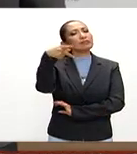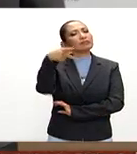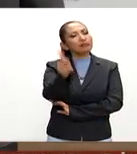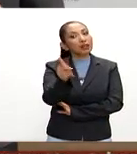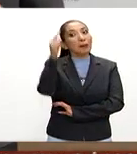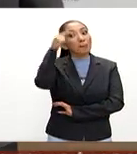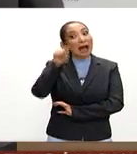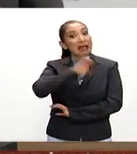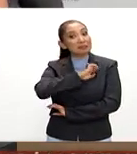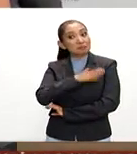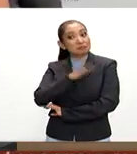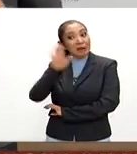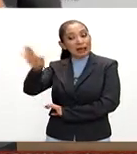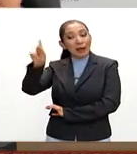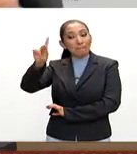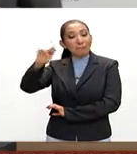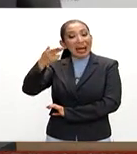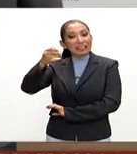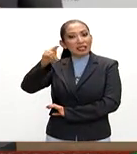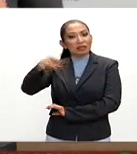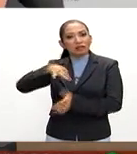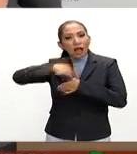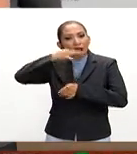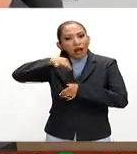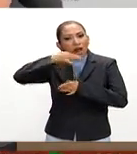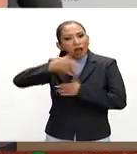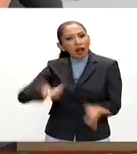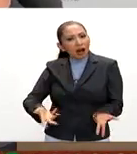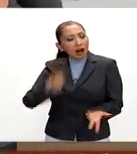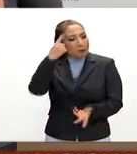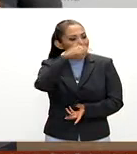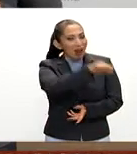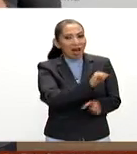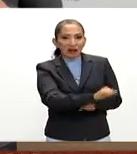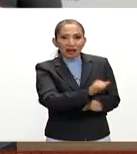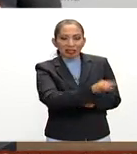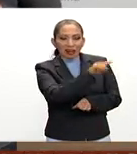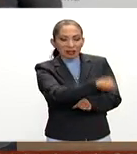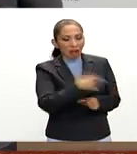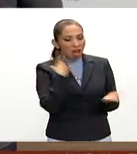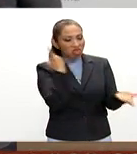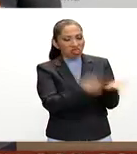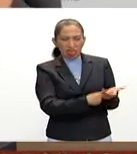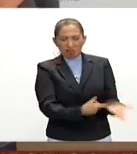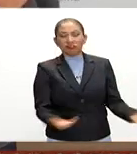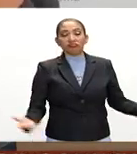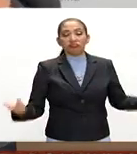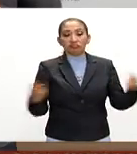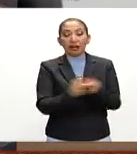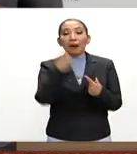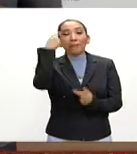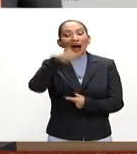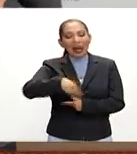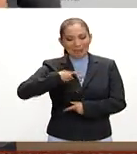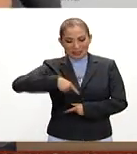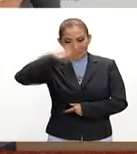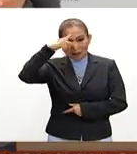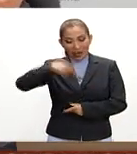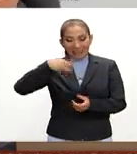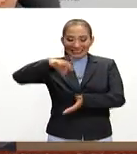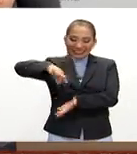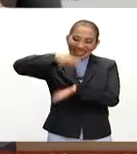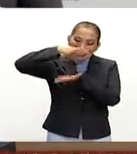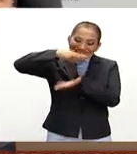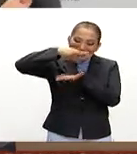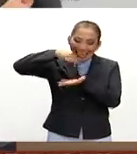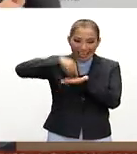para los españoles Panchitos son botanas mientras que para los argentinos es un hot dog para los mexicanos un taco es la